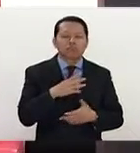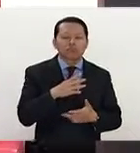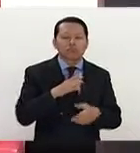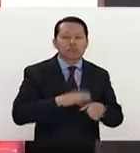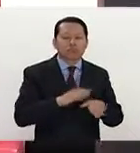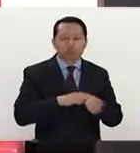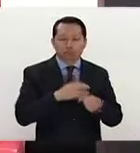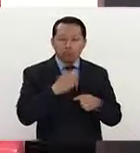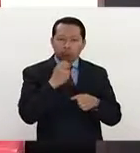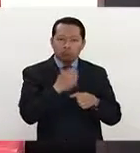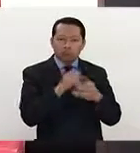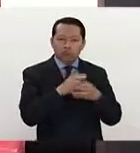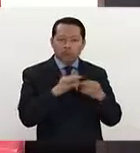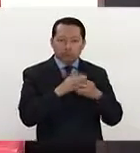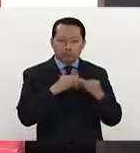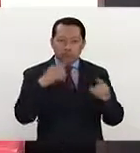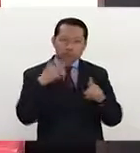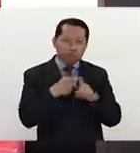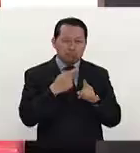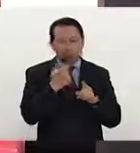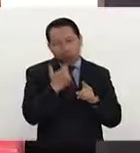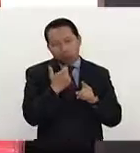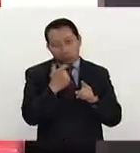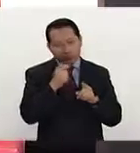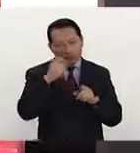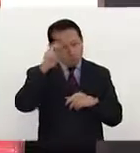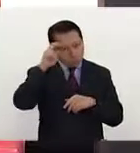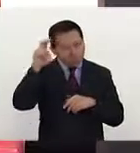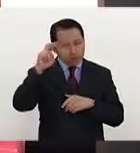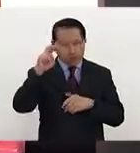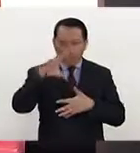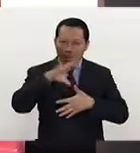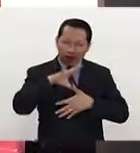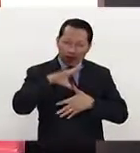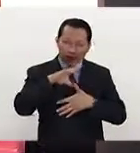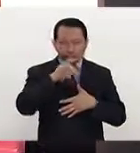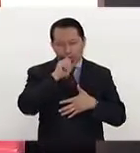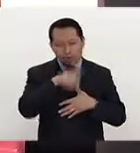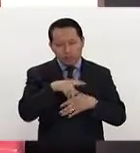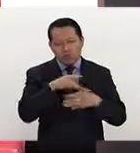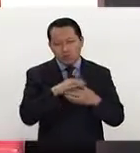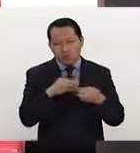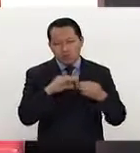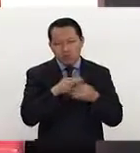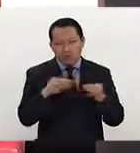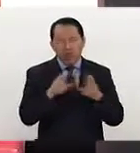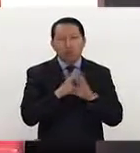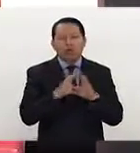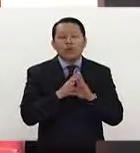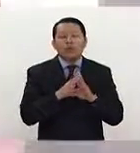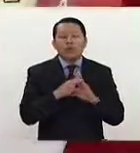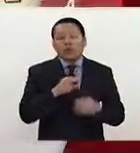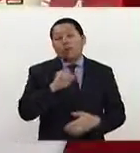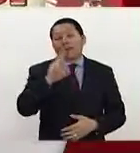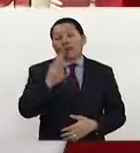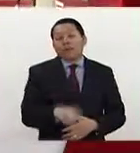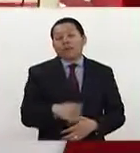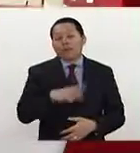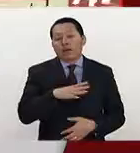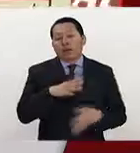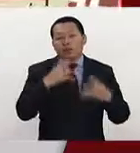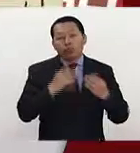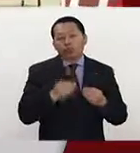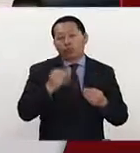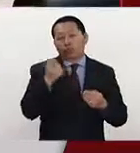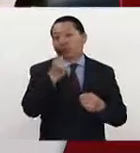mencionado él, pues es la parte económica, de llamar a este sueño americano, como bien dices. Y esta parte, efectivamente, pues hay muchos